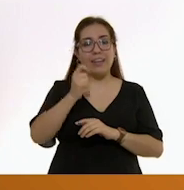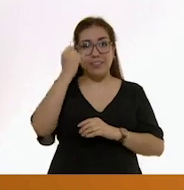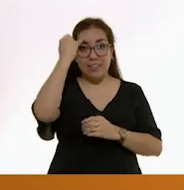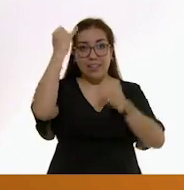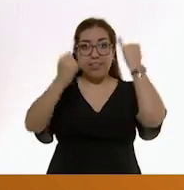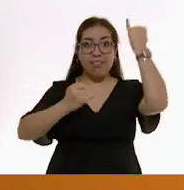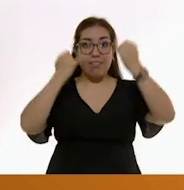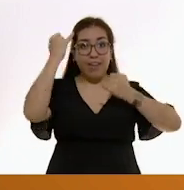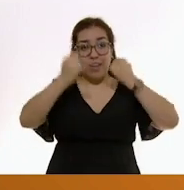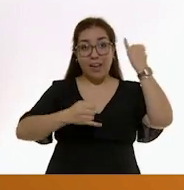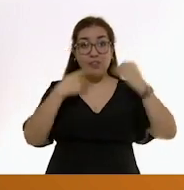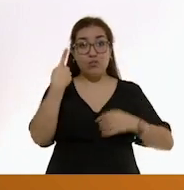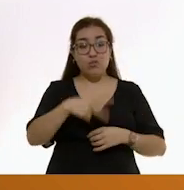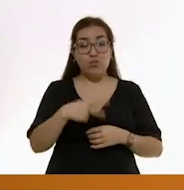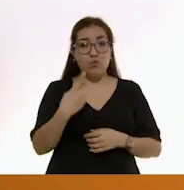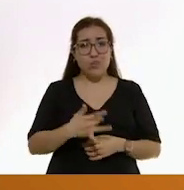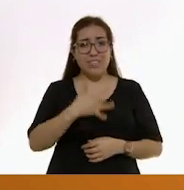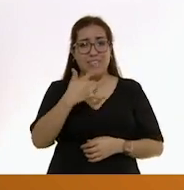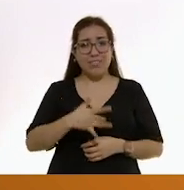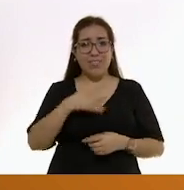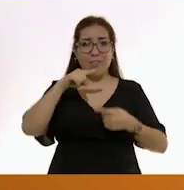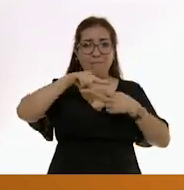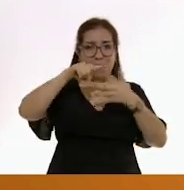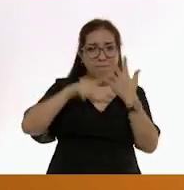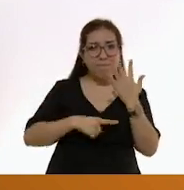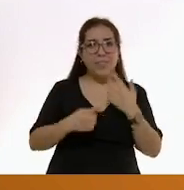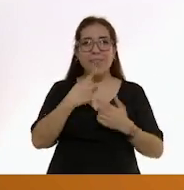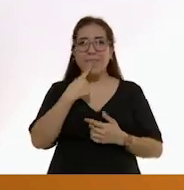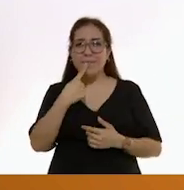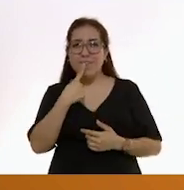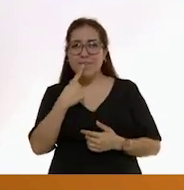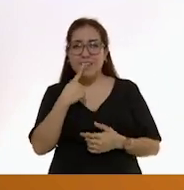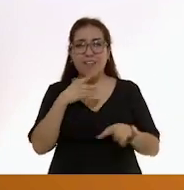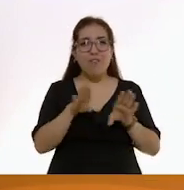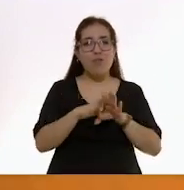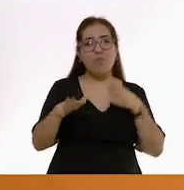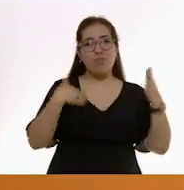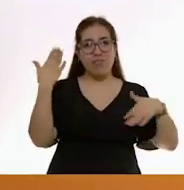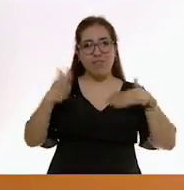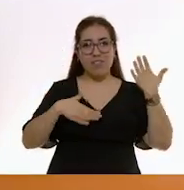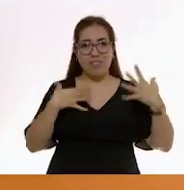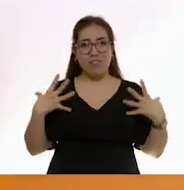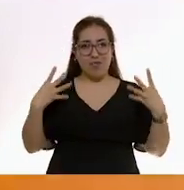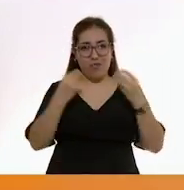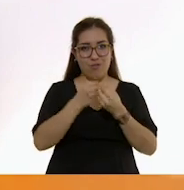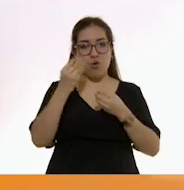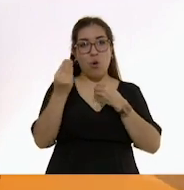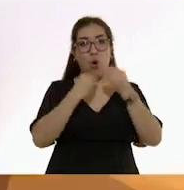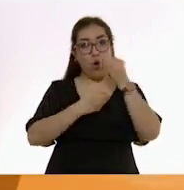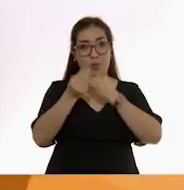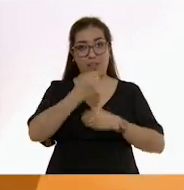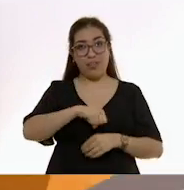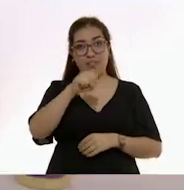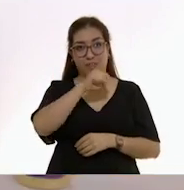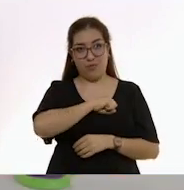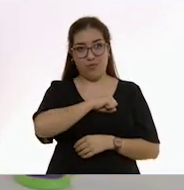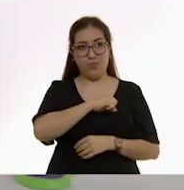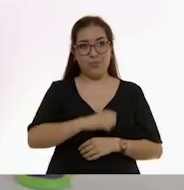estimular sus sentidos y desarrollar diversas habilidades mientras se divierten con comida sana y nutritiva.